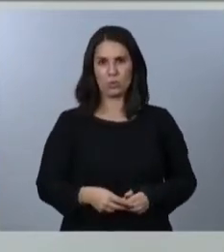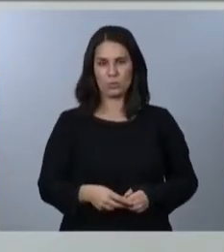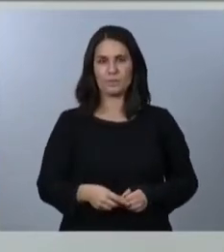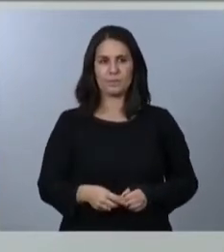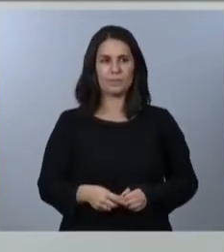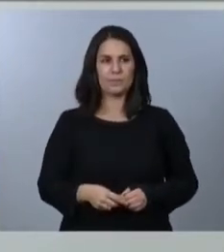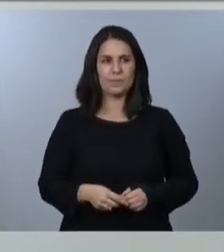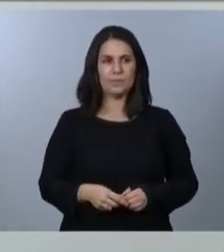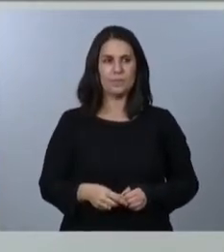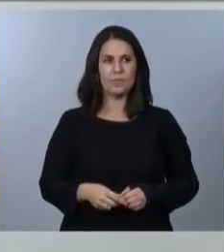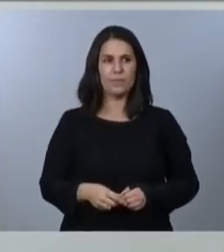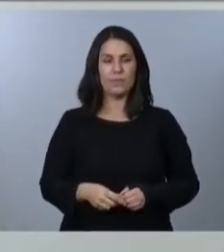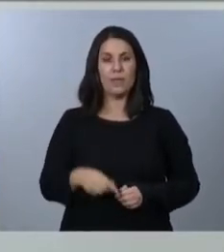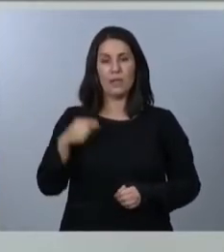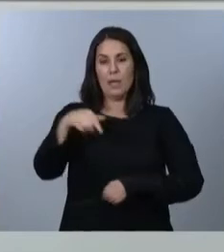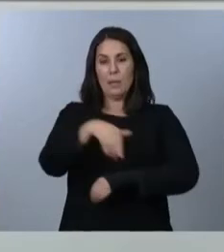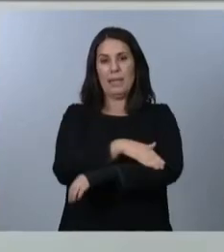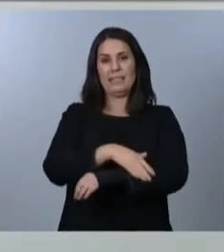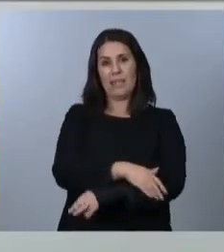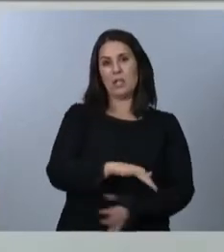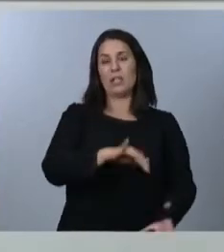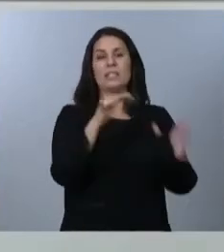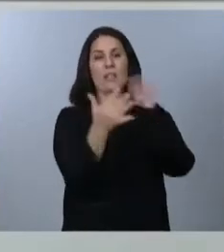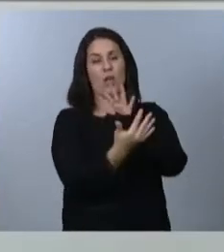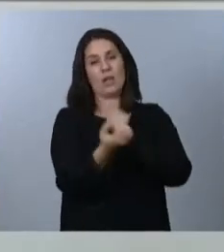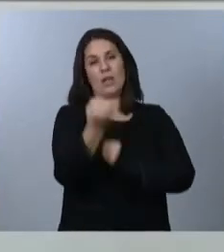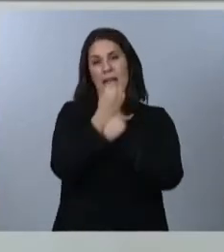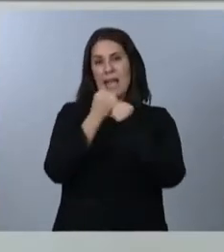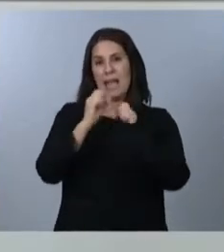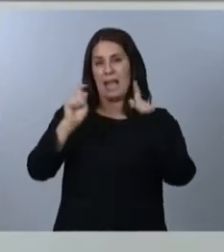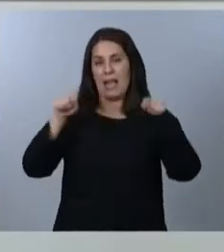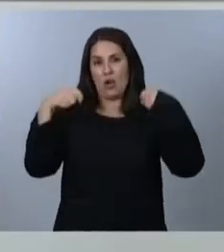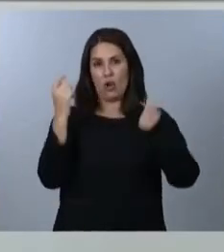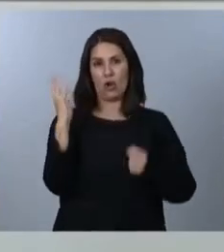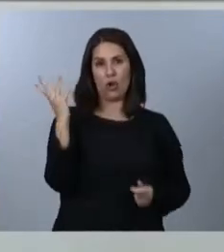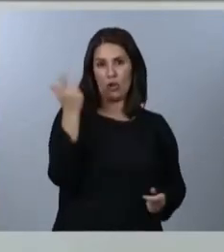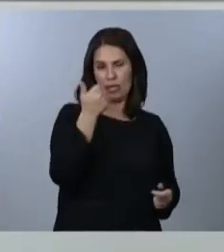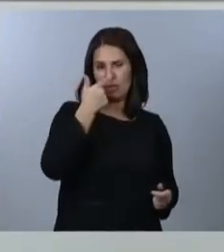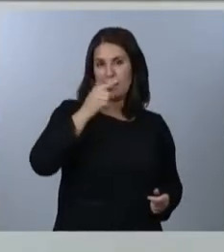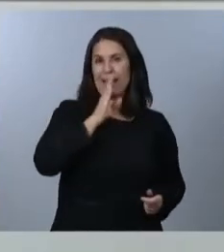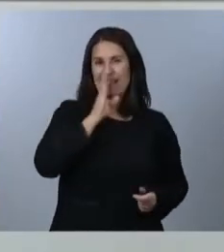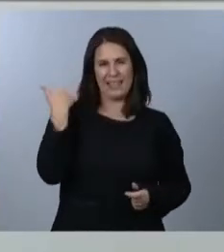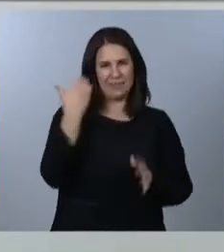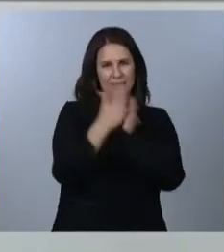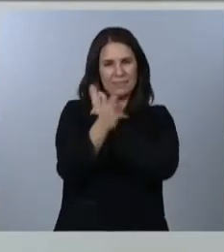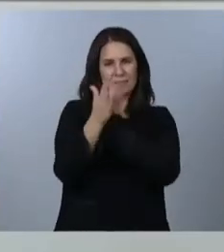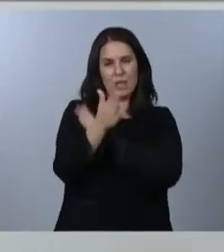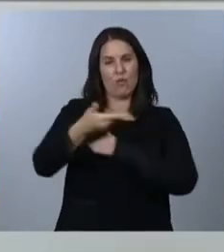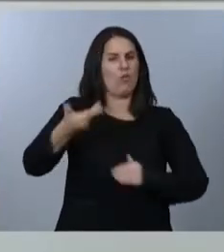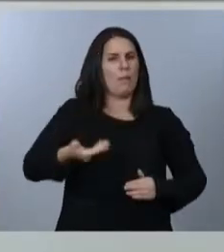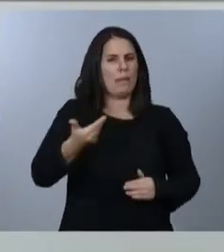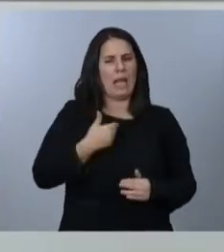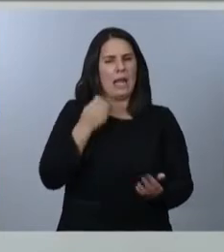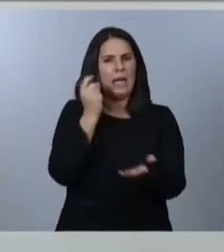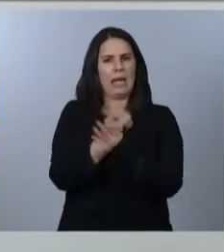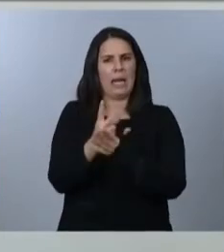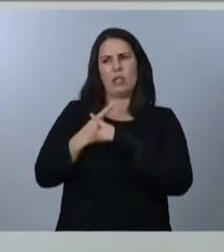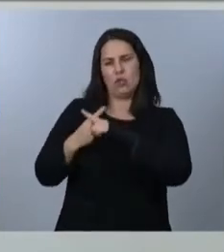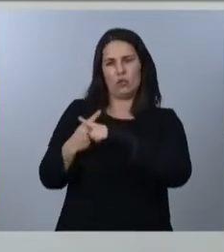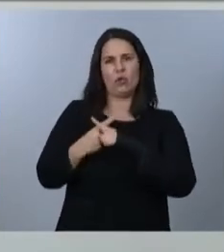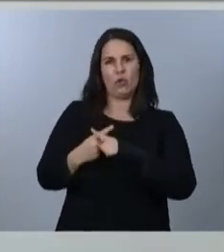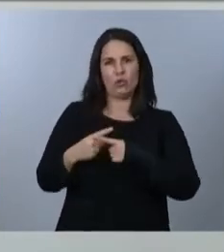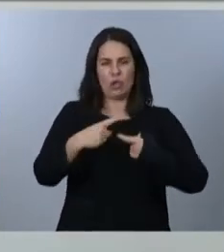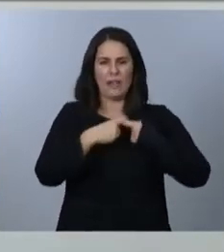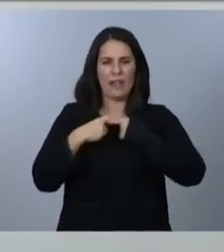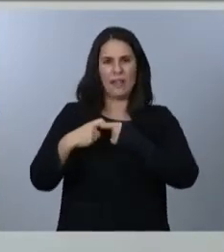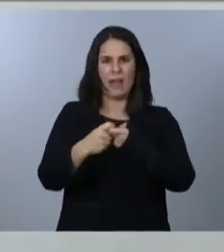ello, el Ministerio para la Transición Ecológica, como hemos dicho antes, fundamental en ese reto que tenemos compartido de solidaridad intergeneracional,